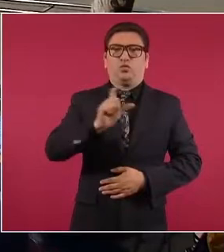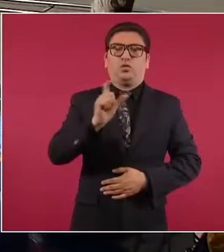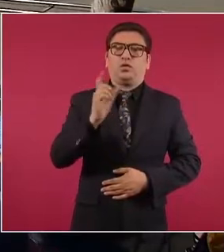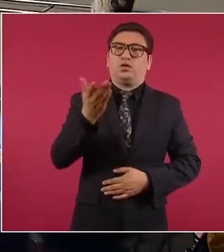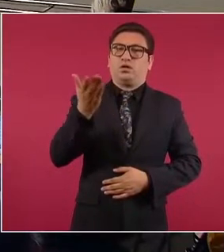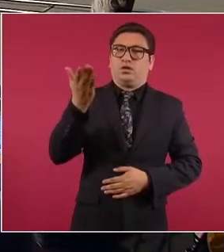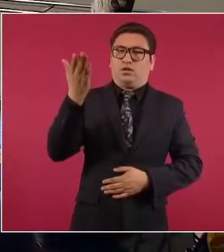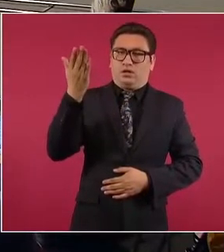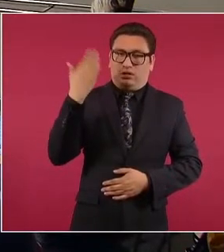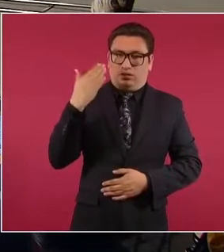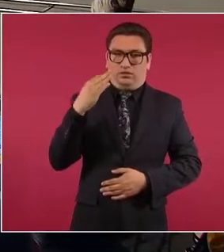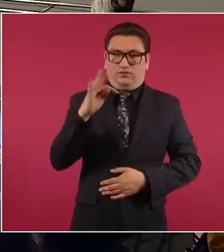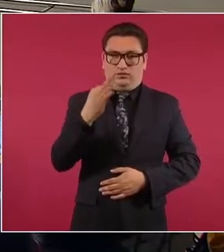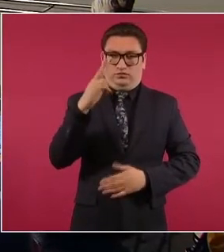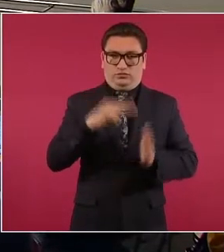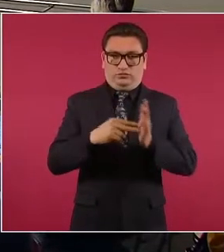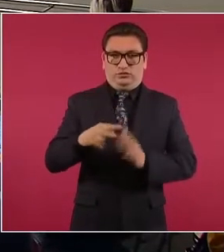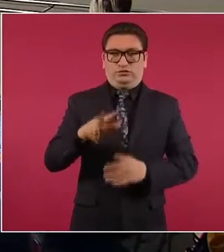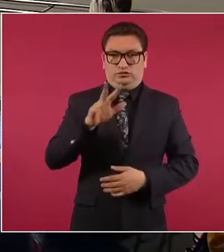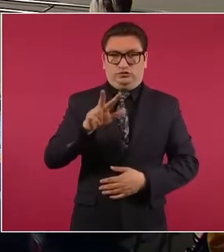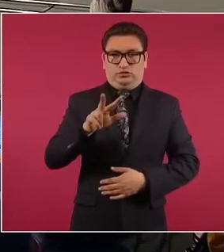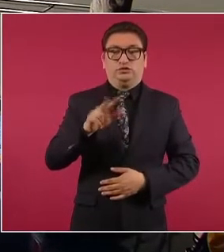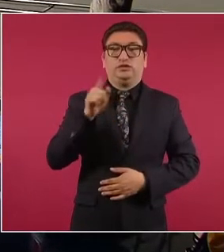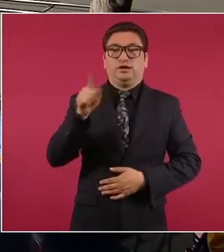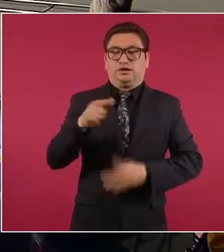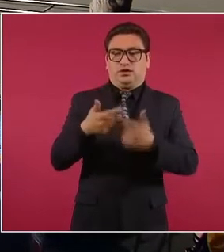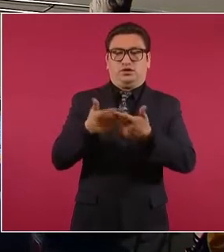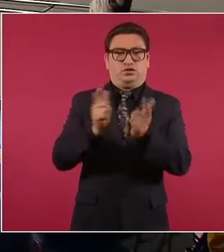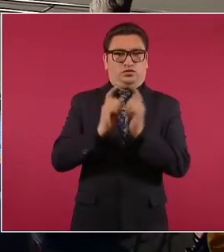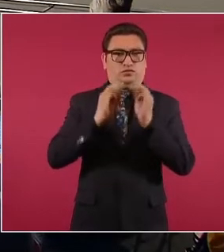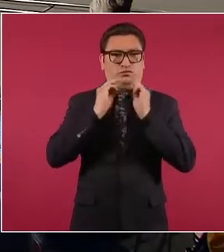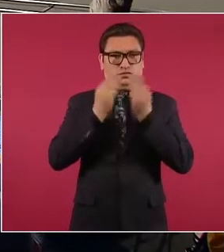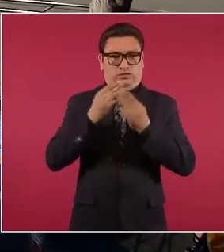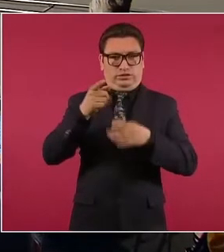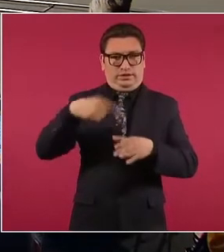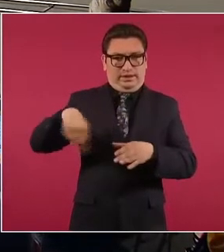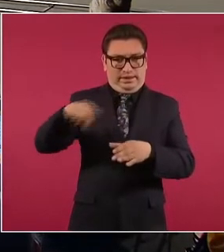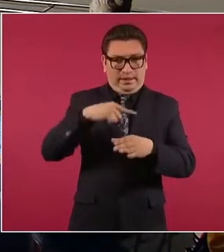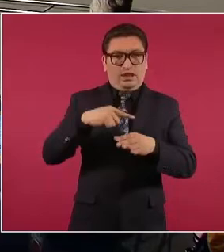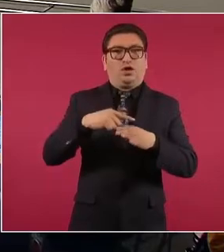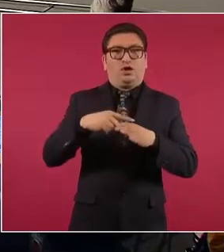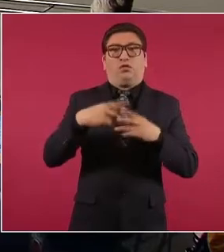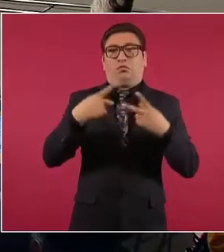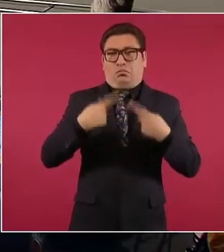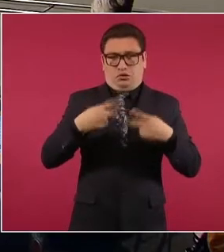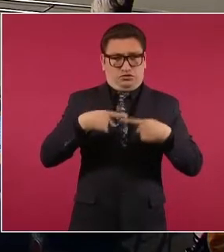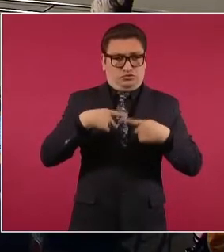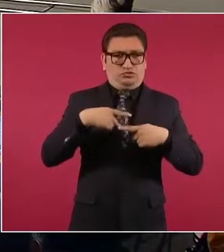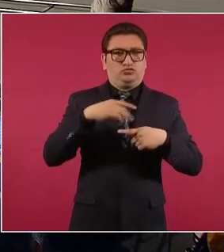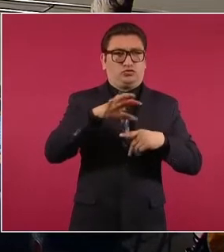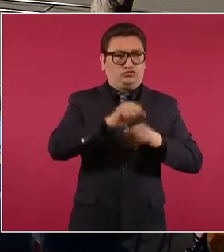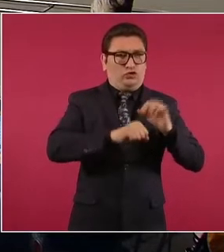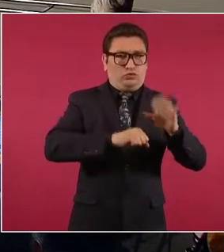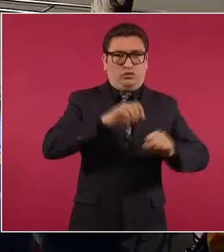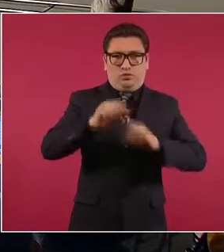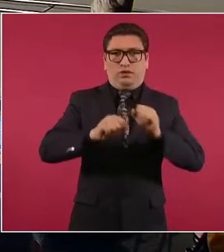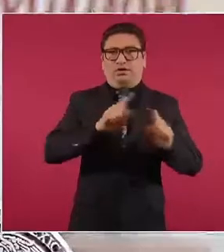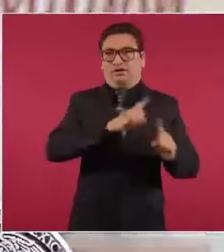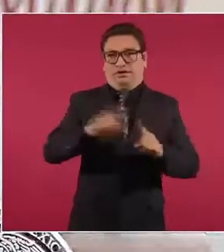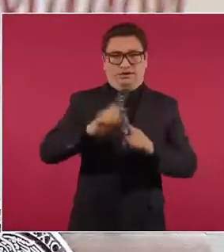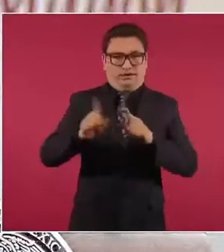de 2018. De esta organización criminal hubo diferentes detenciones en diferentes momentos.